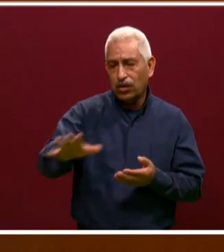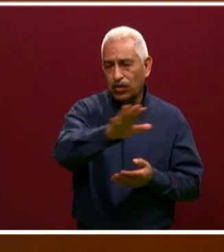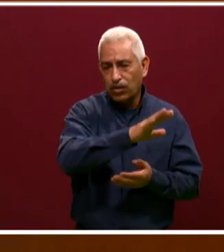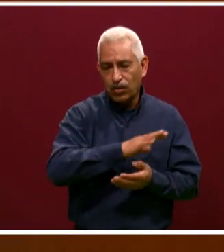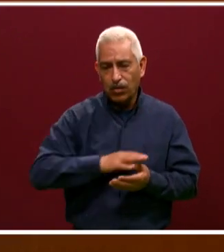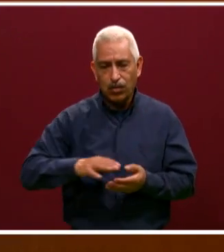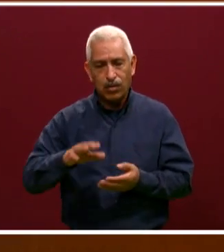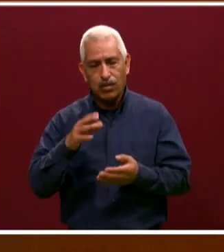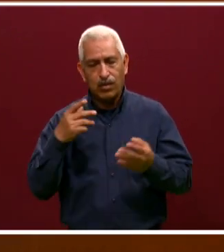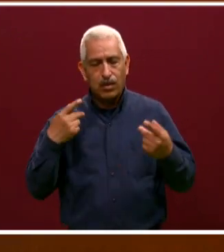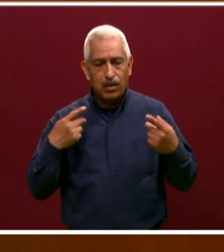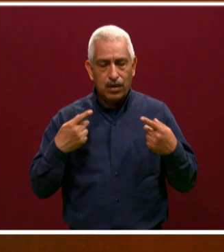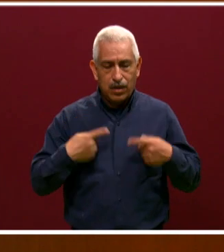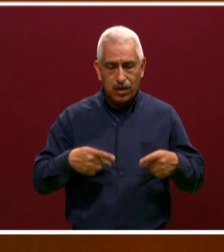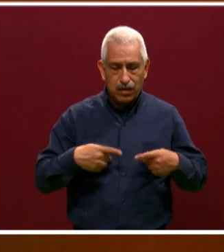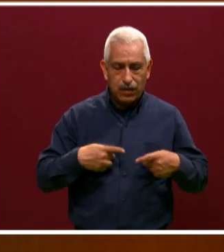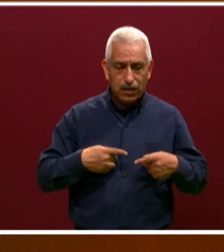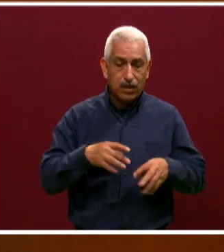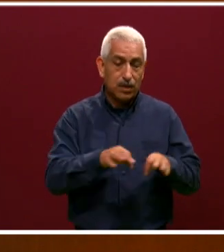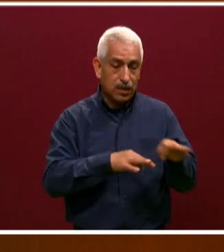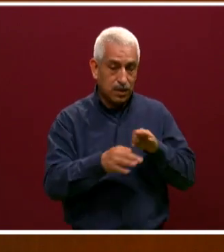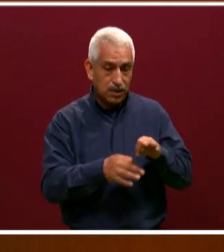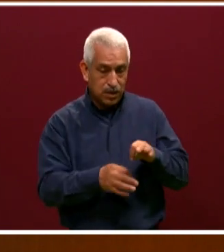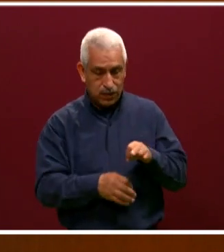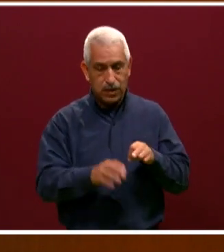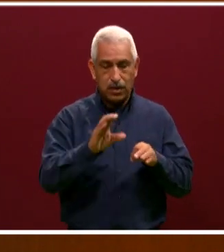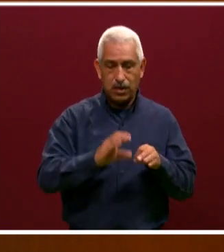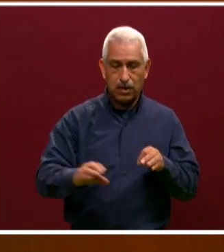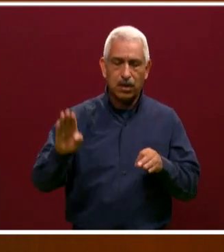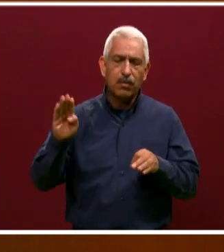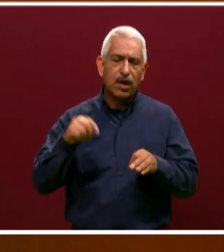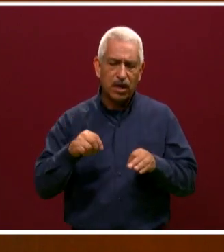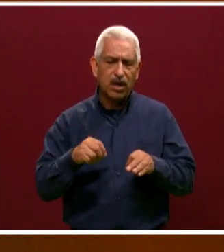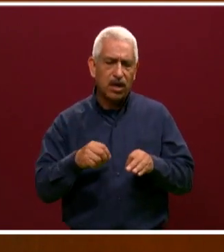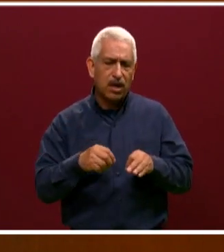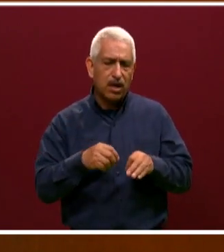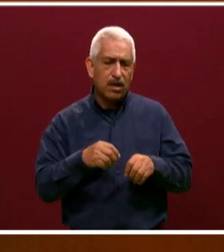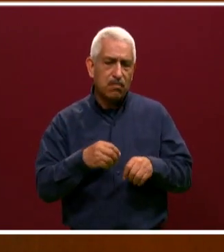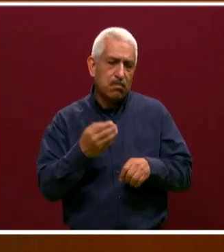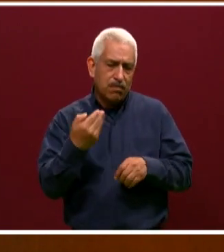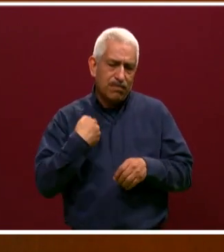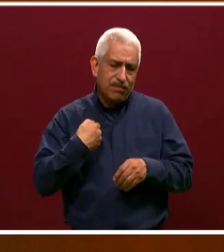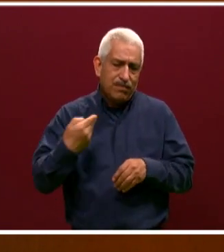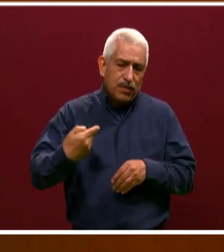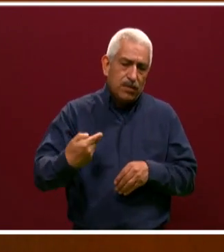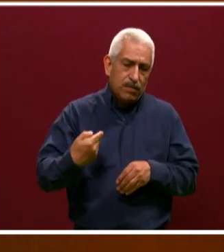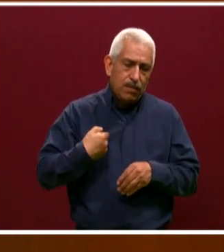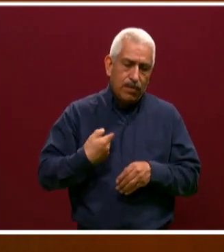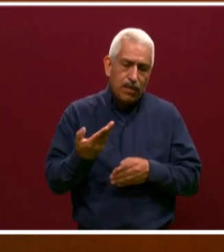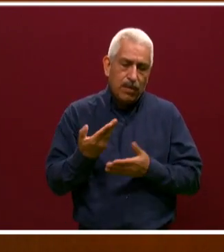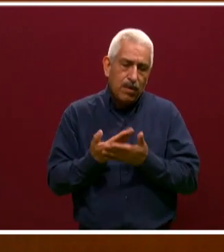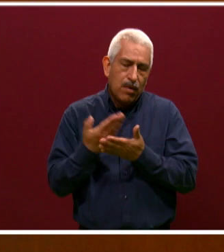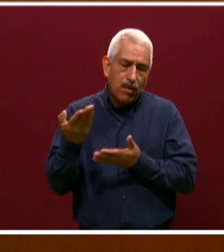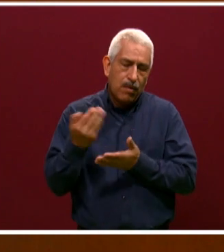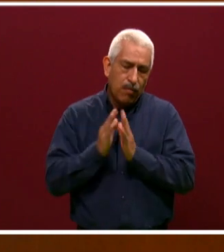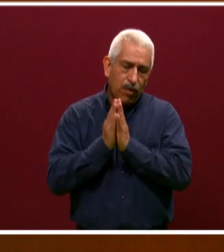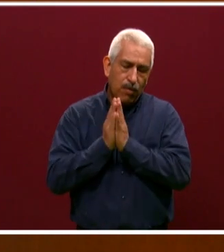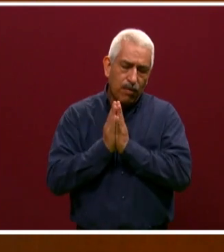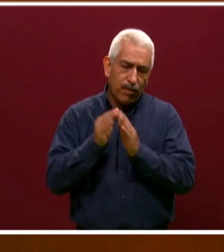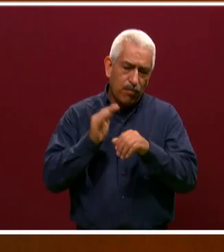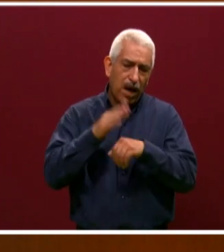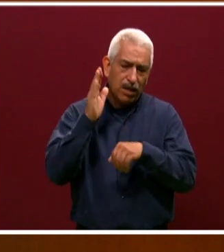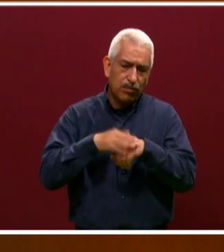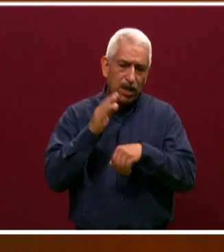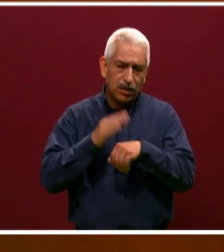pedido más becas, porque los planteles nos han dicho que sí podemos aumentarles. Entonces, hacen los trámites necesarios, como dice el director.